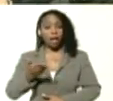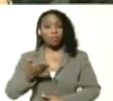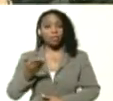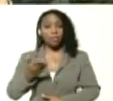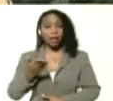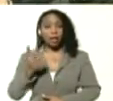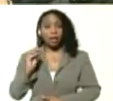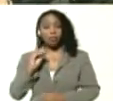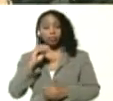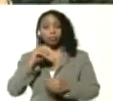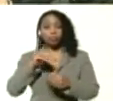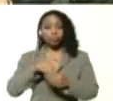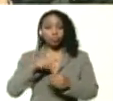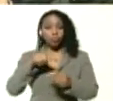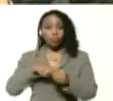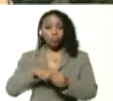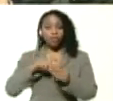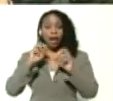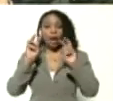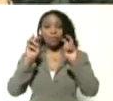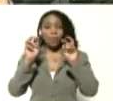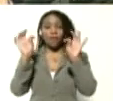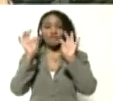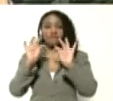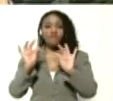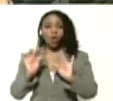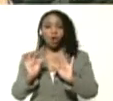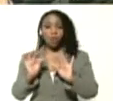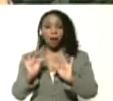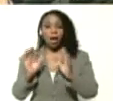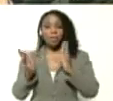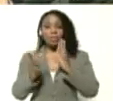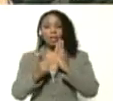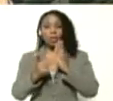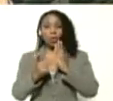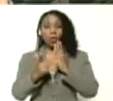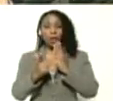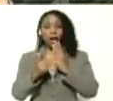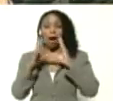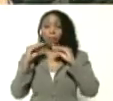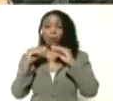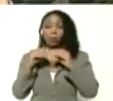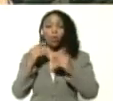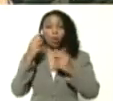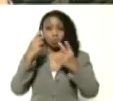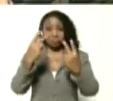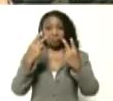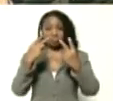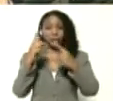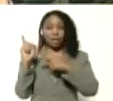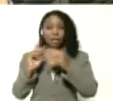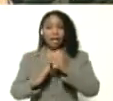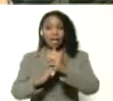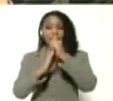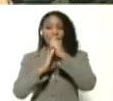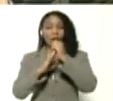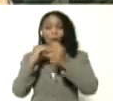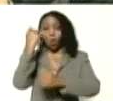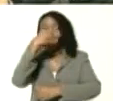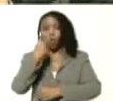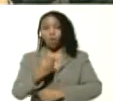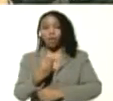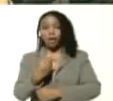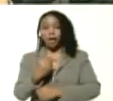subcutánea, de las nuevas, metodologías, tecnológicas, hablando, fíjense ustedes, este liderazgo juvenil, estos